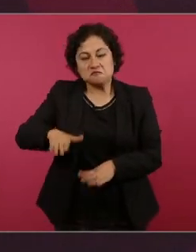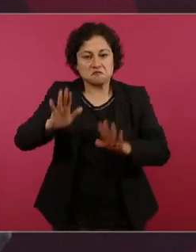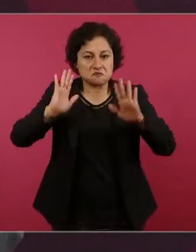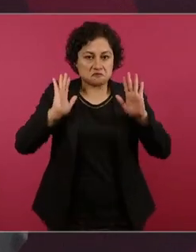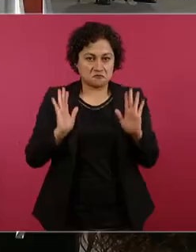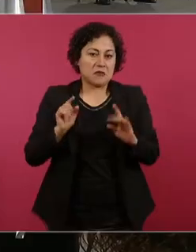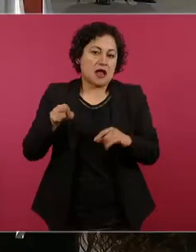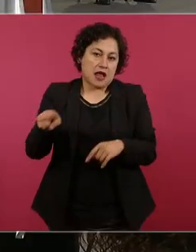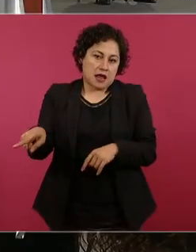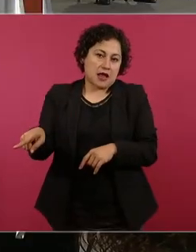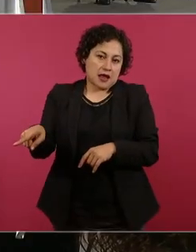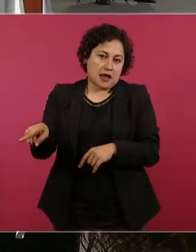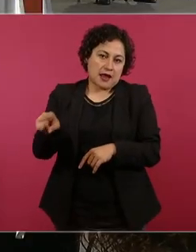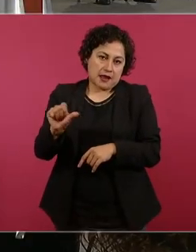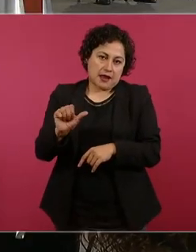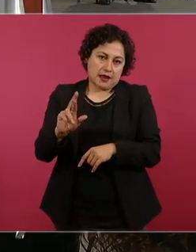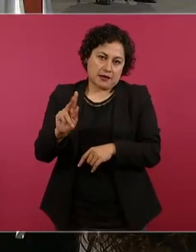Arturo